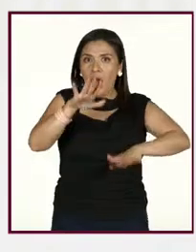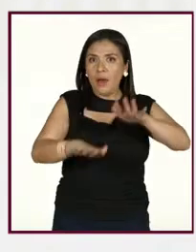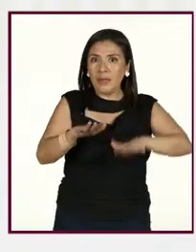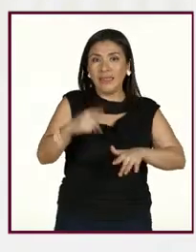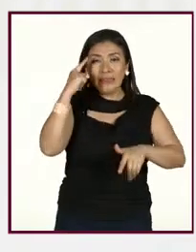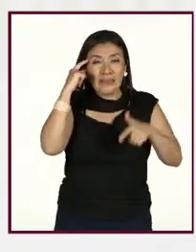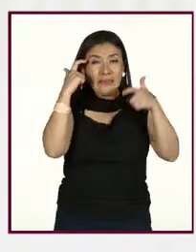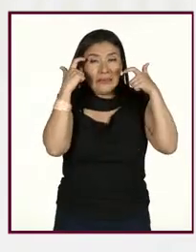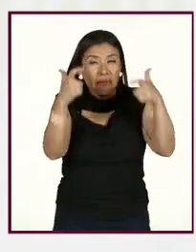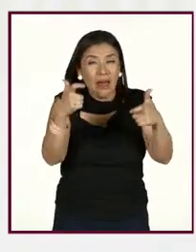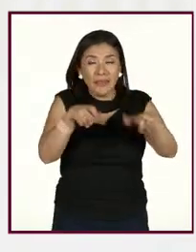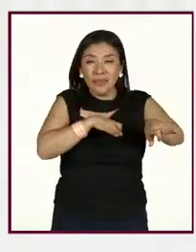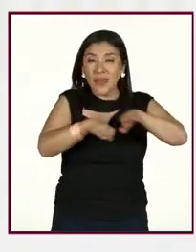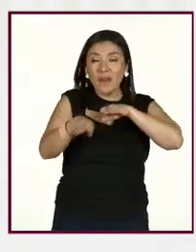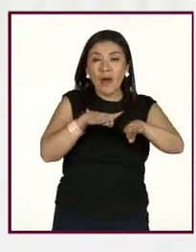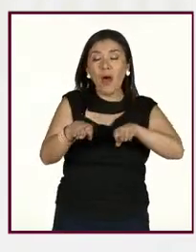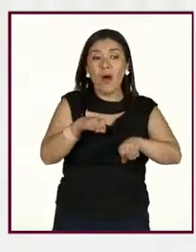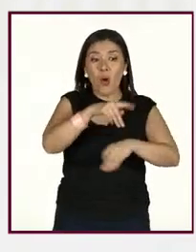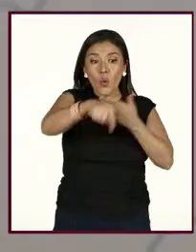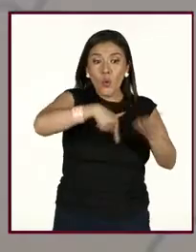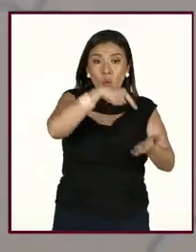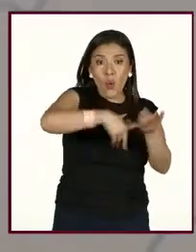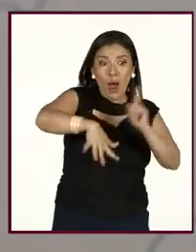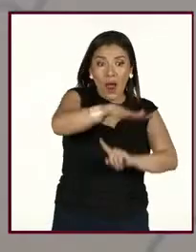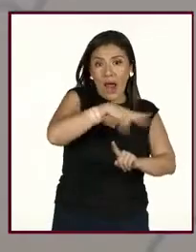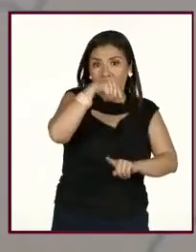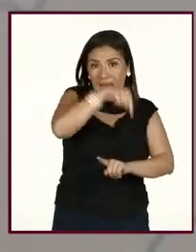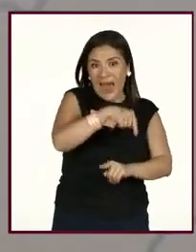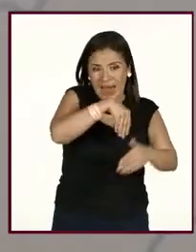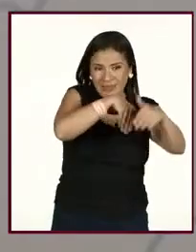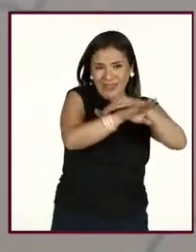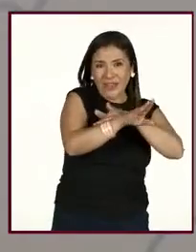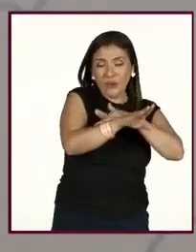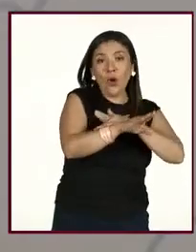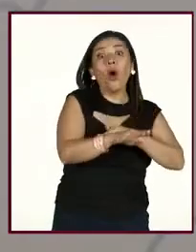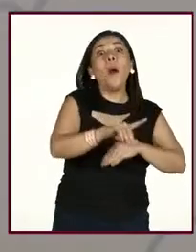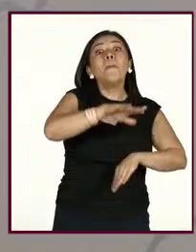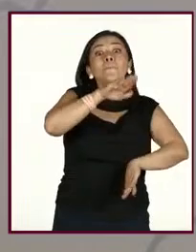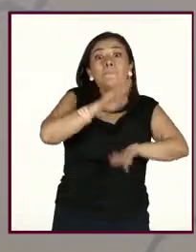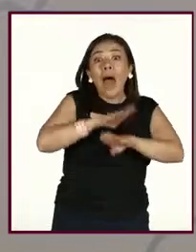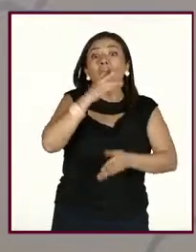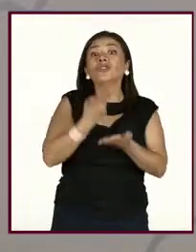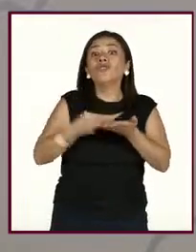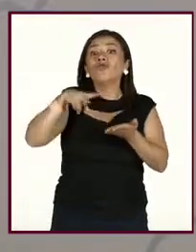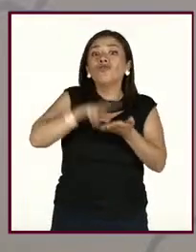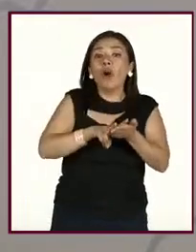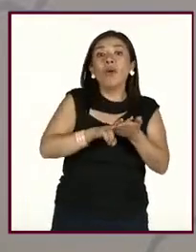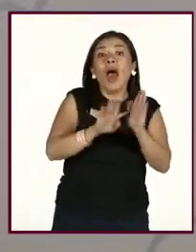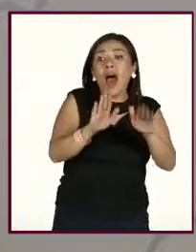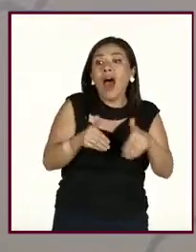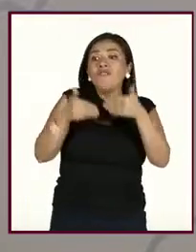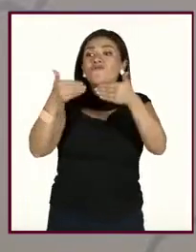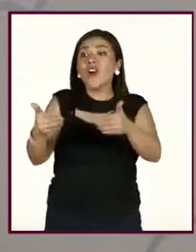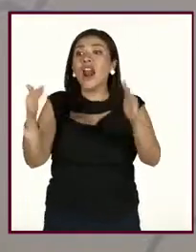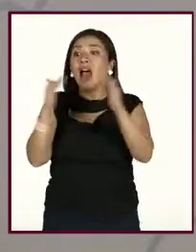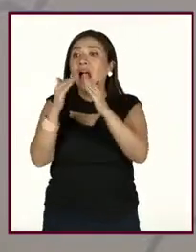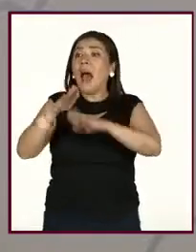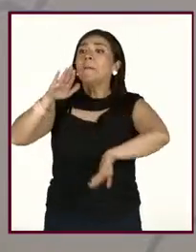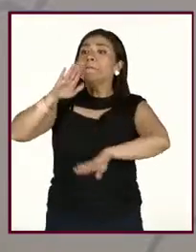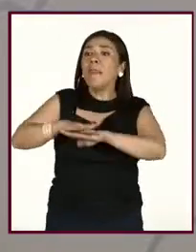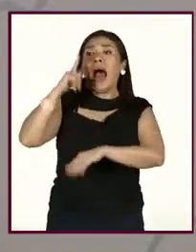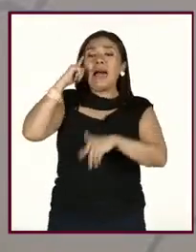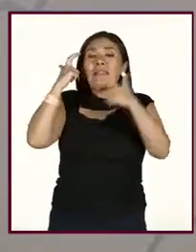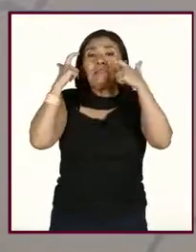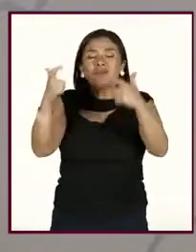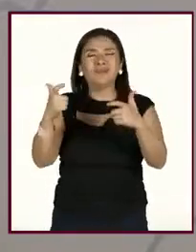el estrés es en el horario de trabajo, ¿no? En el lugar de trabajo. Y luego van con ese estrés a la casa. Pues, entonces,